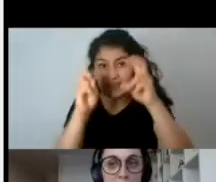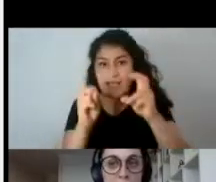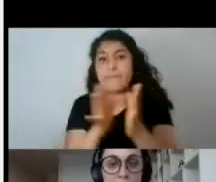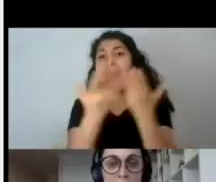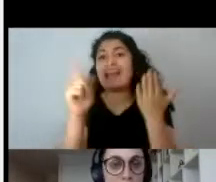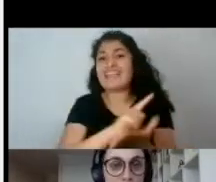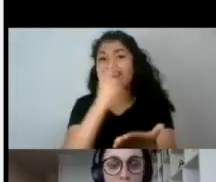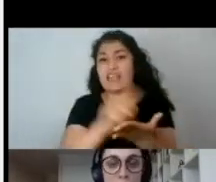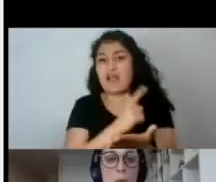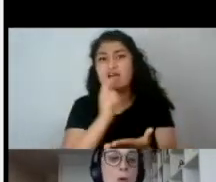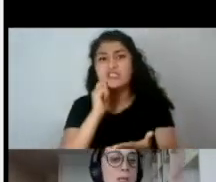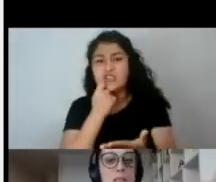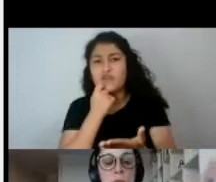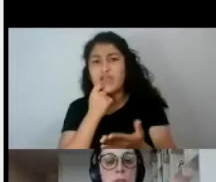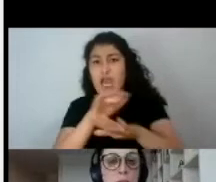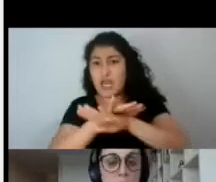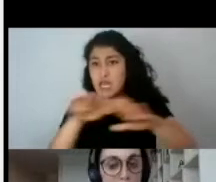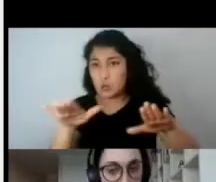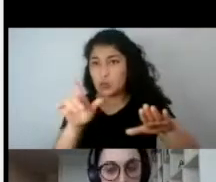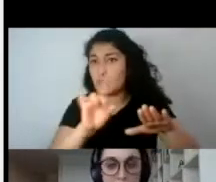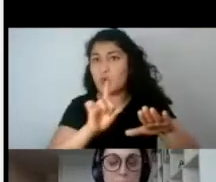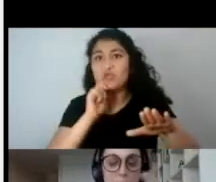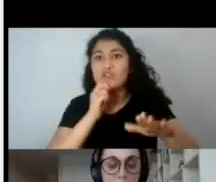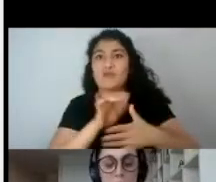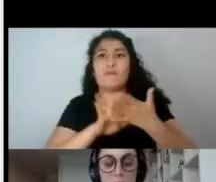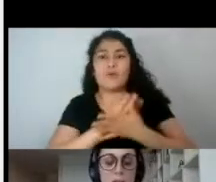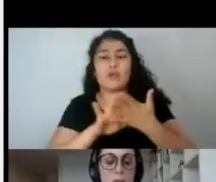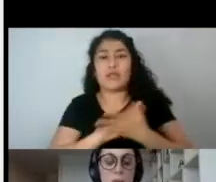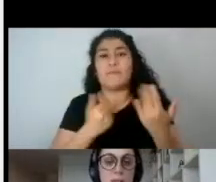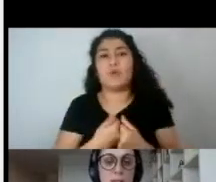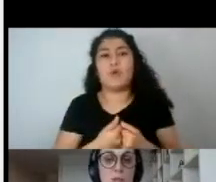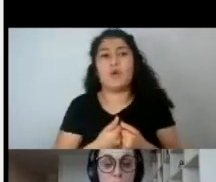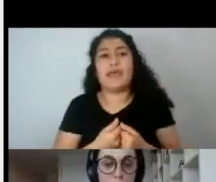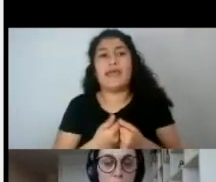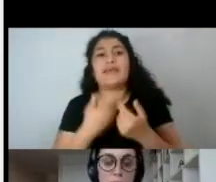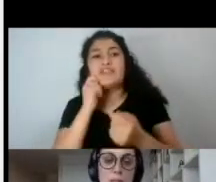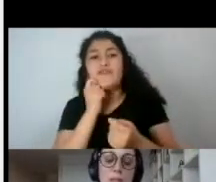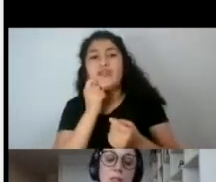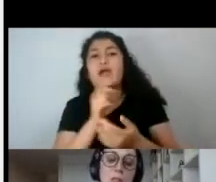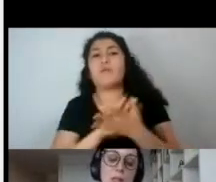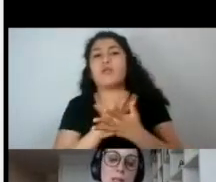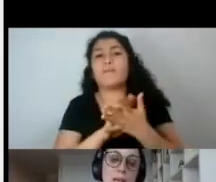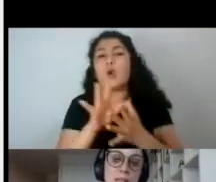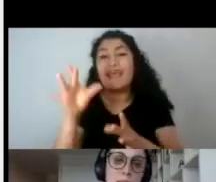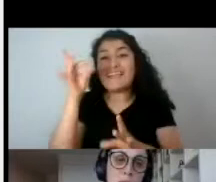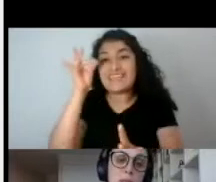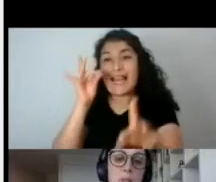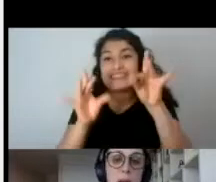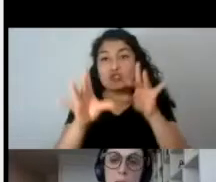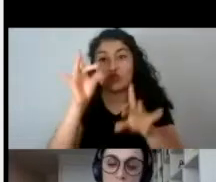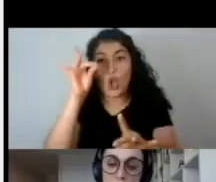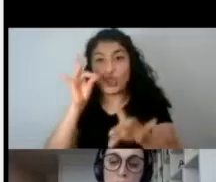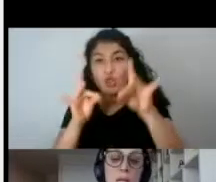literario no es neutro, no es como, nacimos y llegó el canon, ¿no? El canon es una selección, y esa selección está hecha por